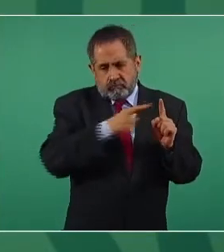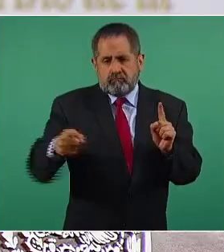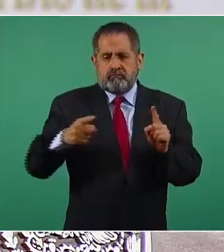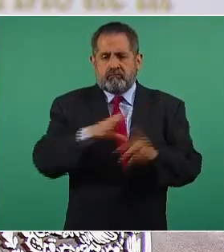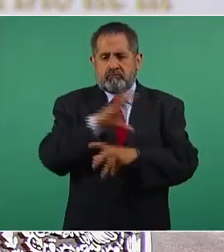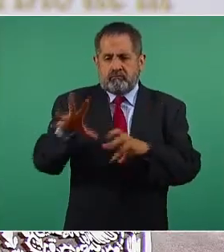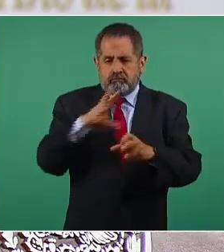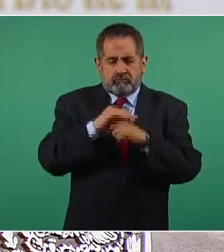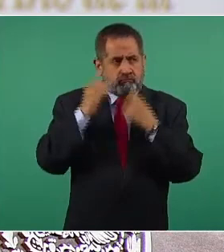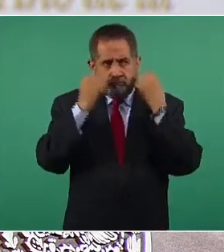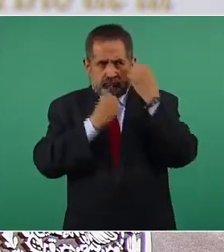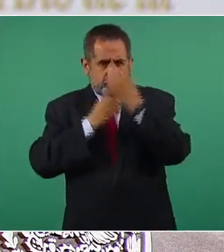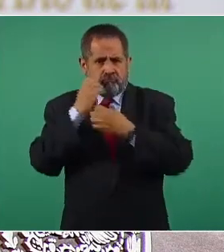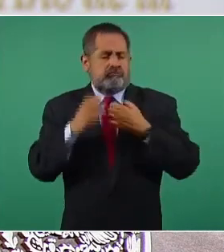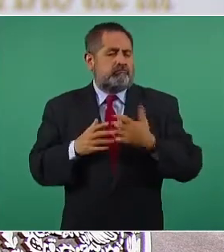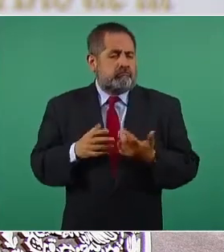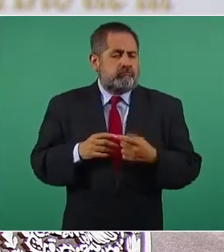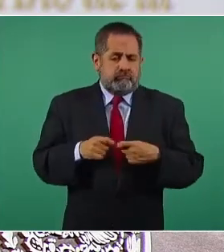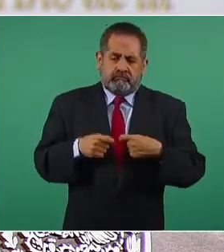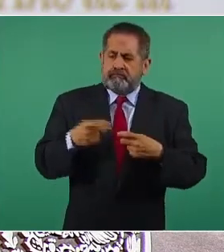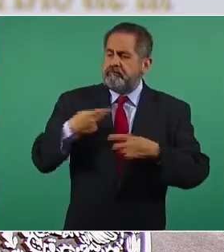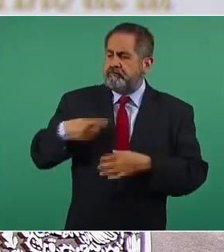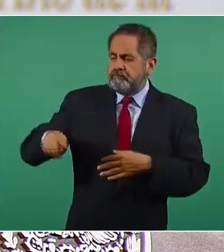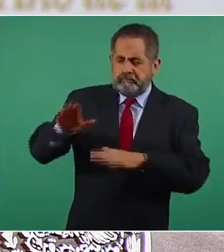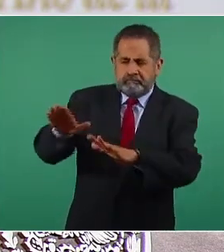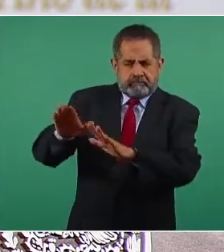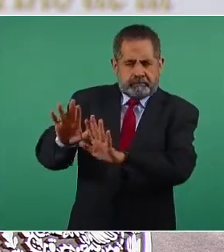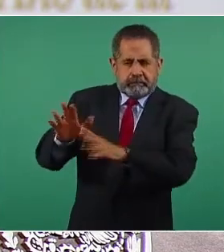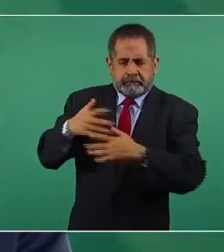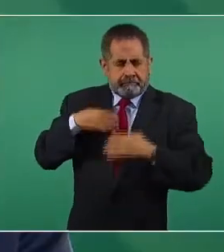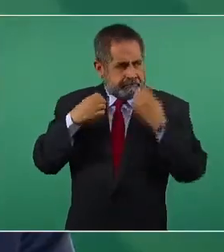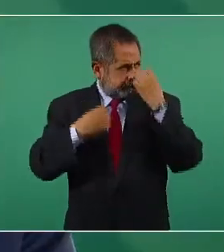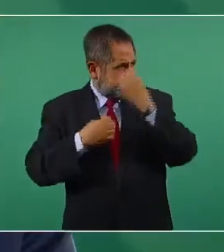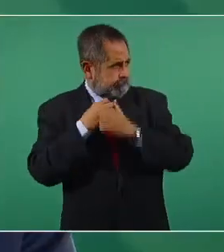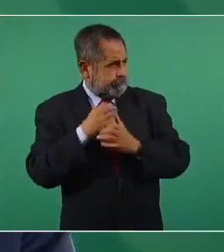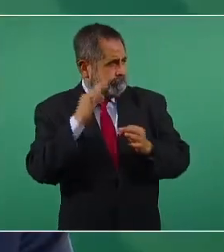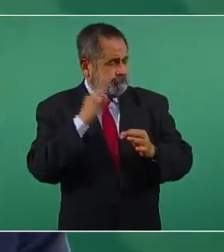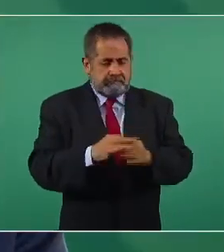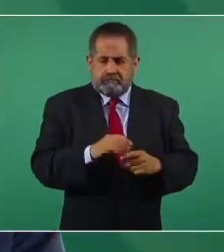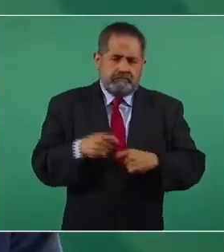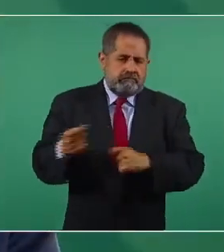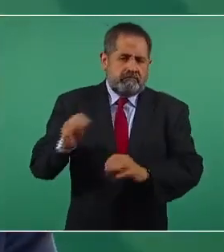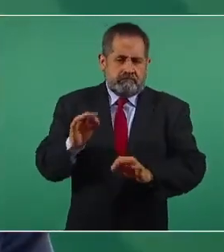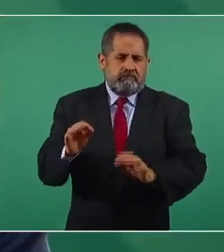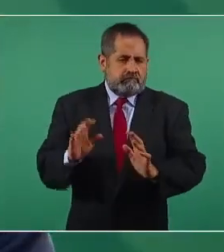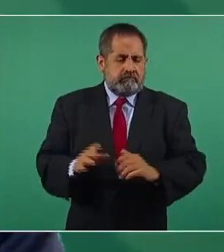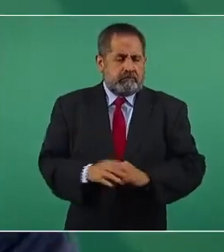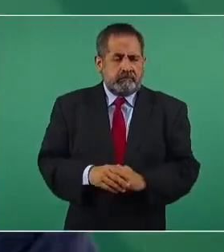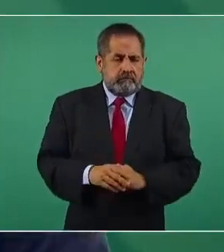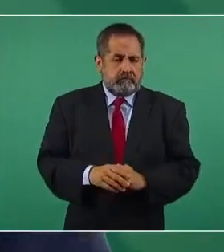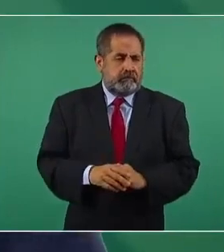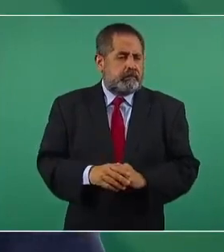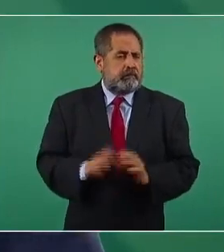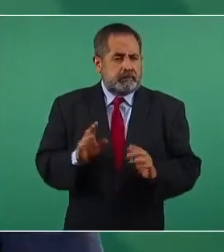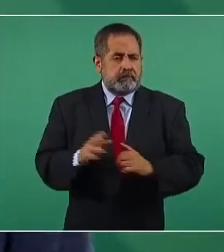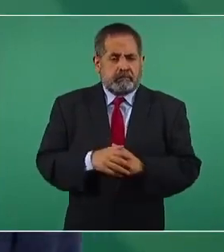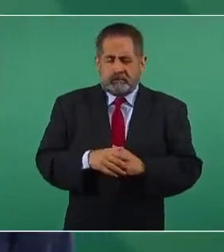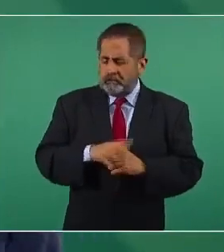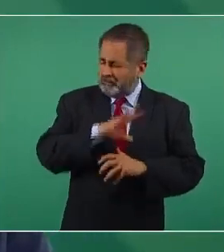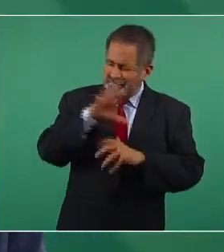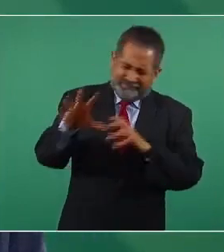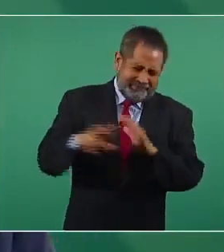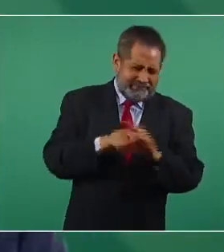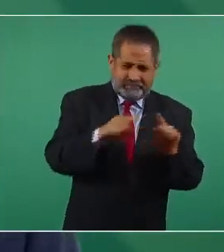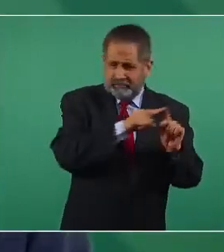darle a la gente absoluta seguridad. Entonces, que se haga la